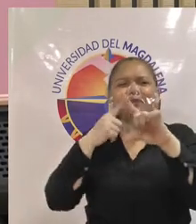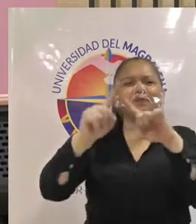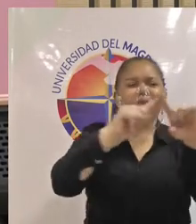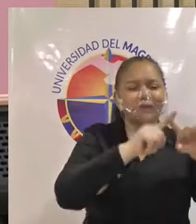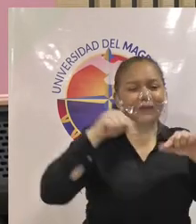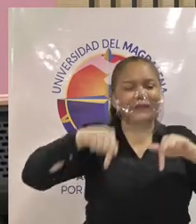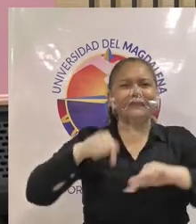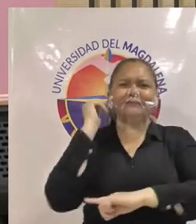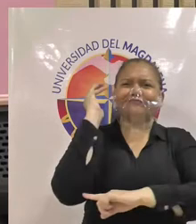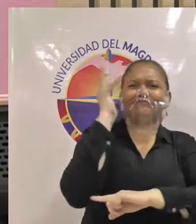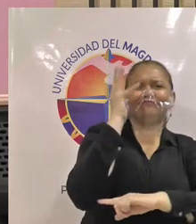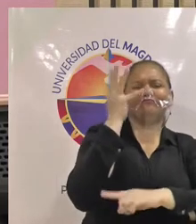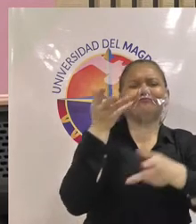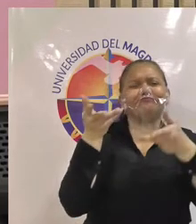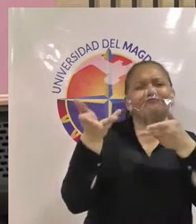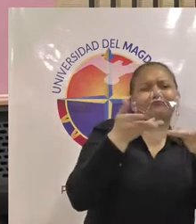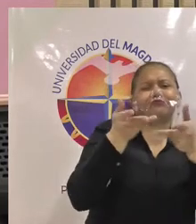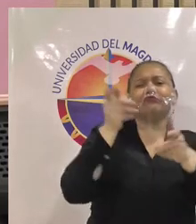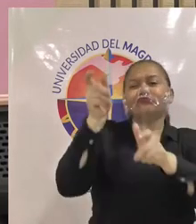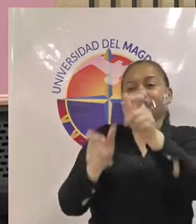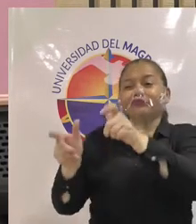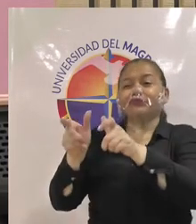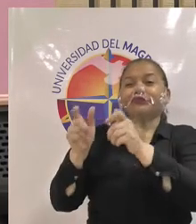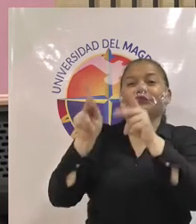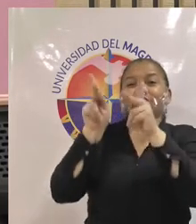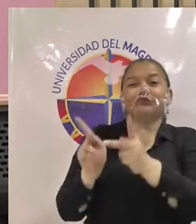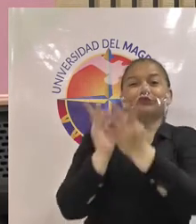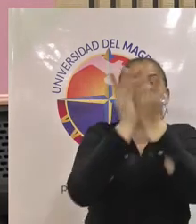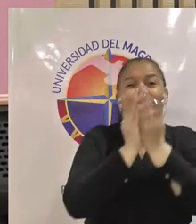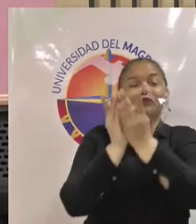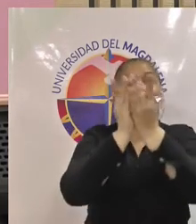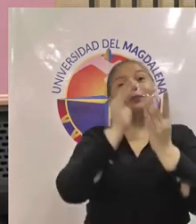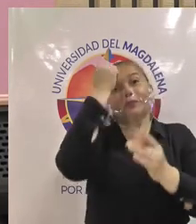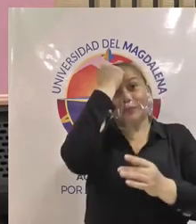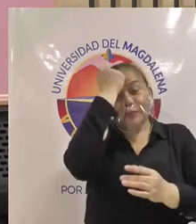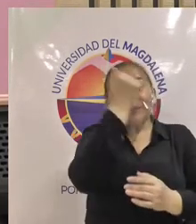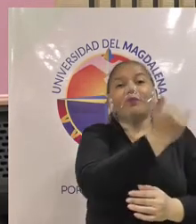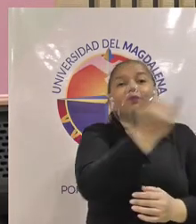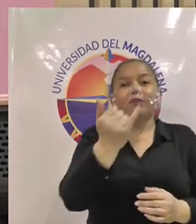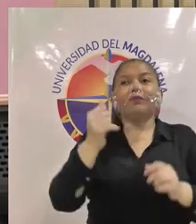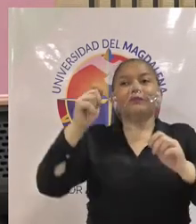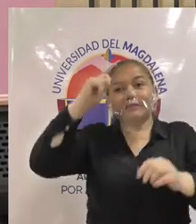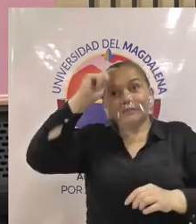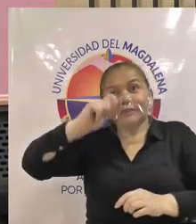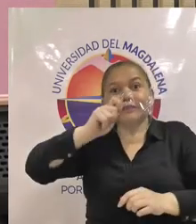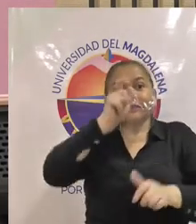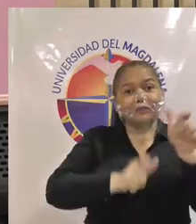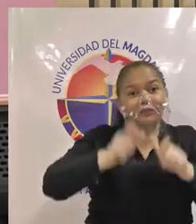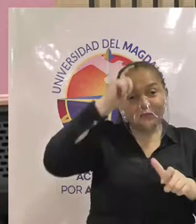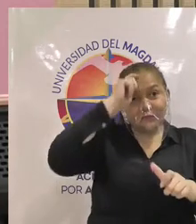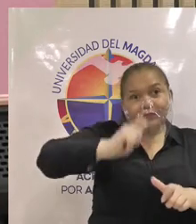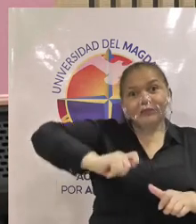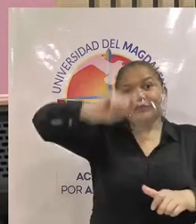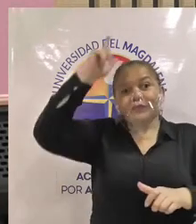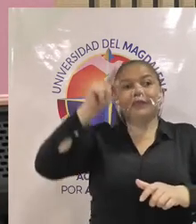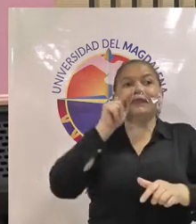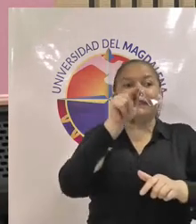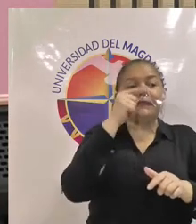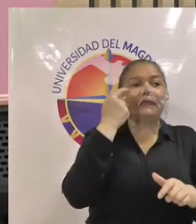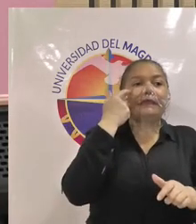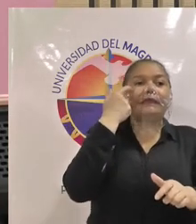este foro con la participación de estudiantes docentes y graduados que participan del consejo